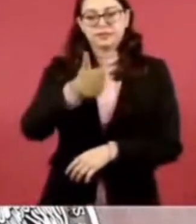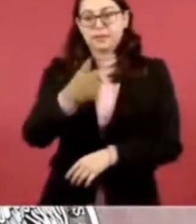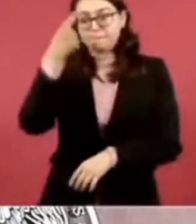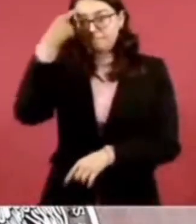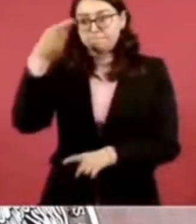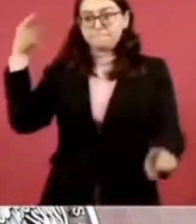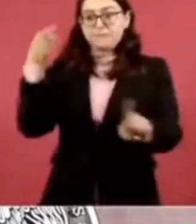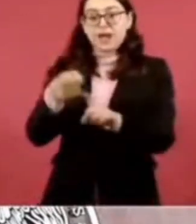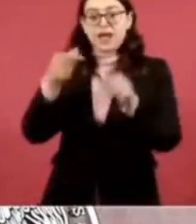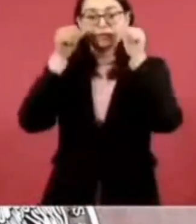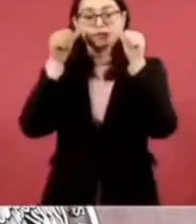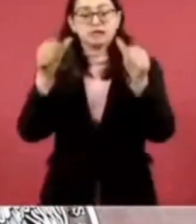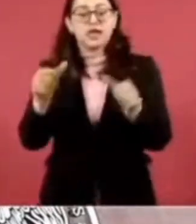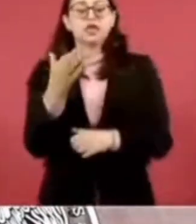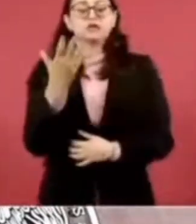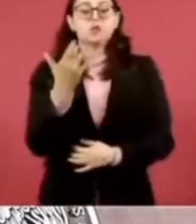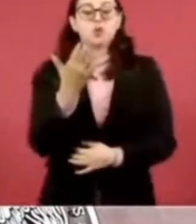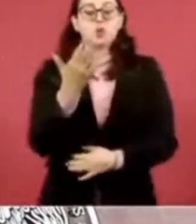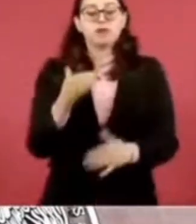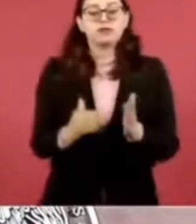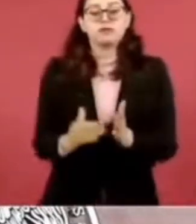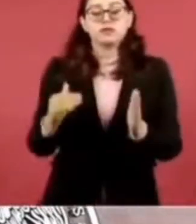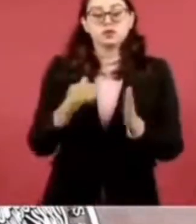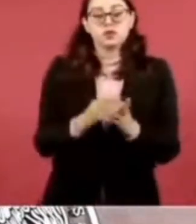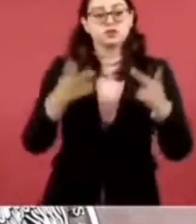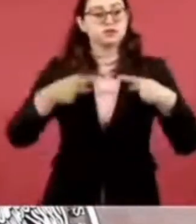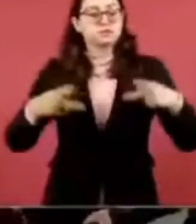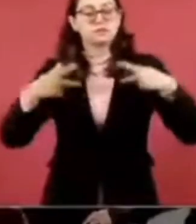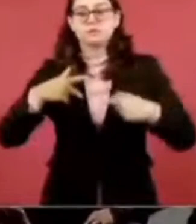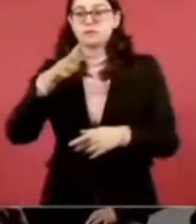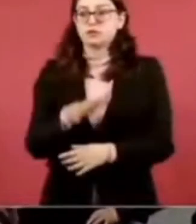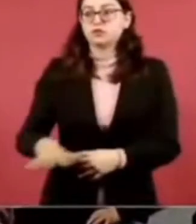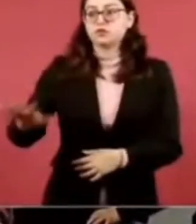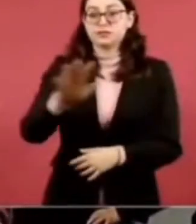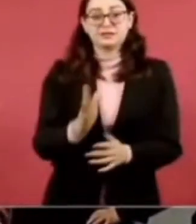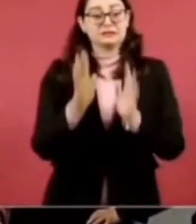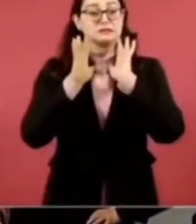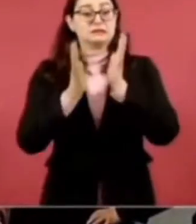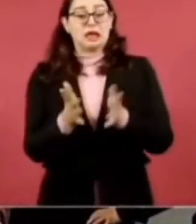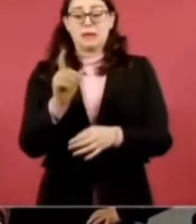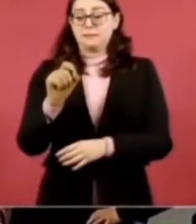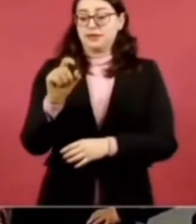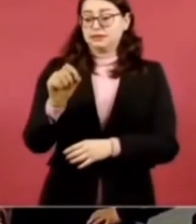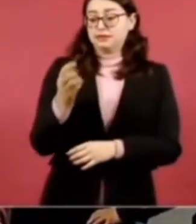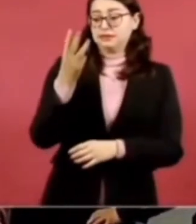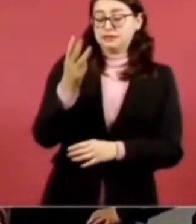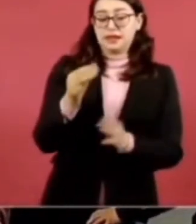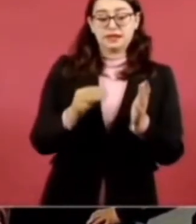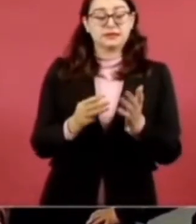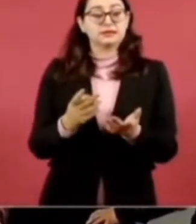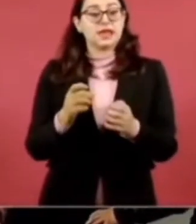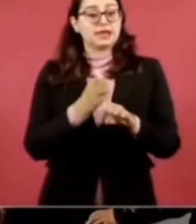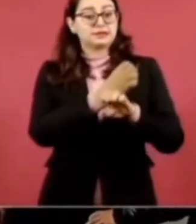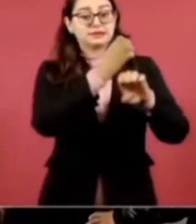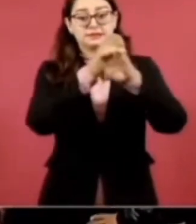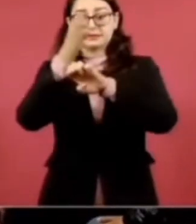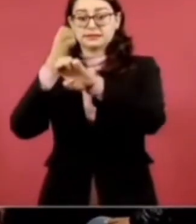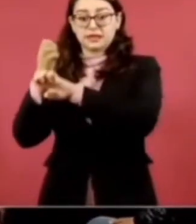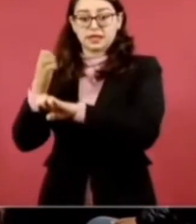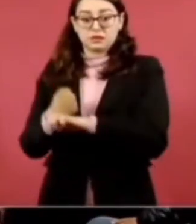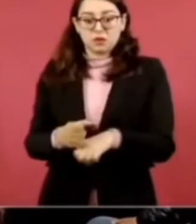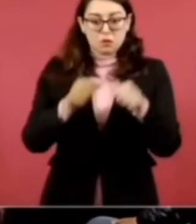hecho lo está atendiendo ya en 23 estados. Con el tema de productividad en las principales